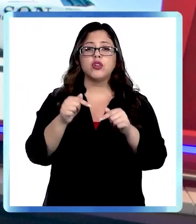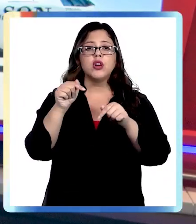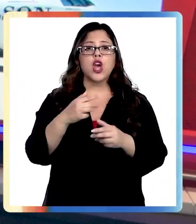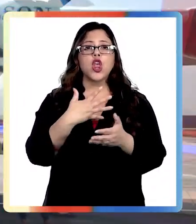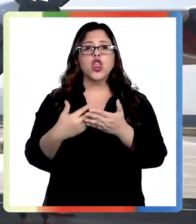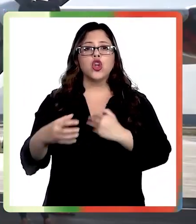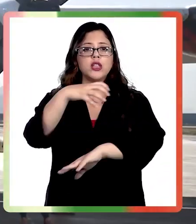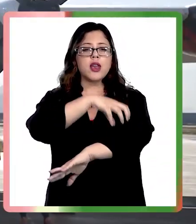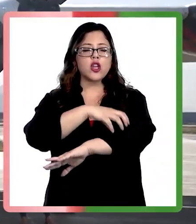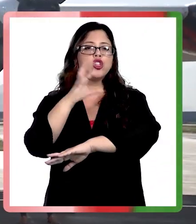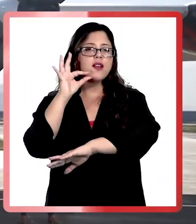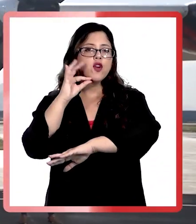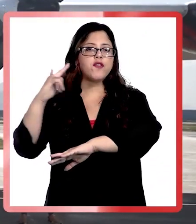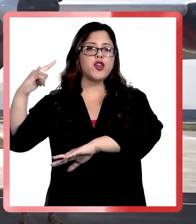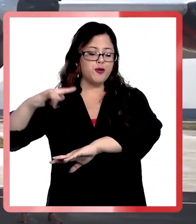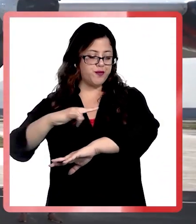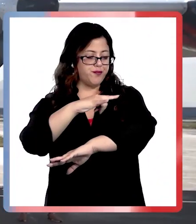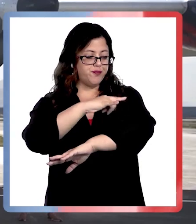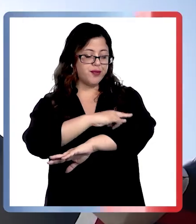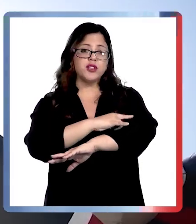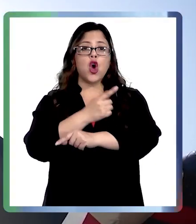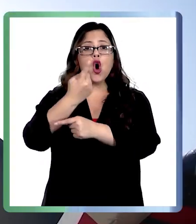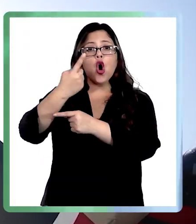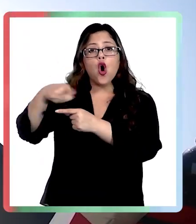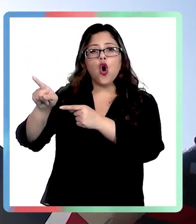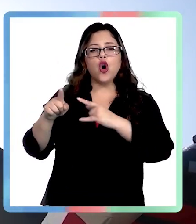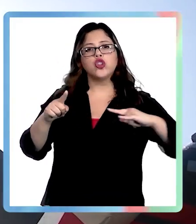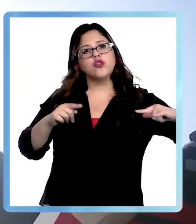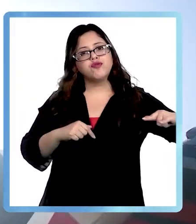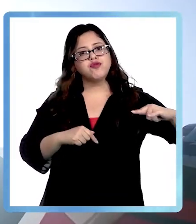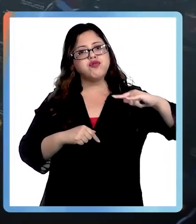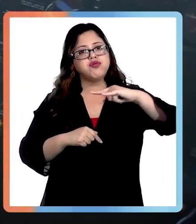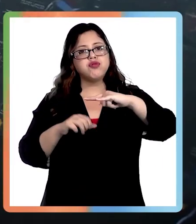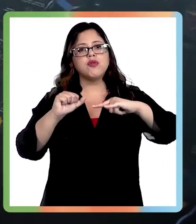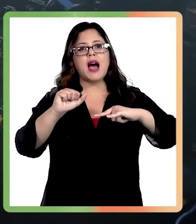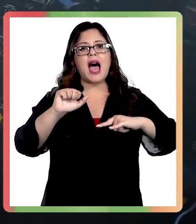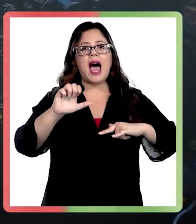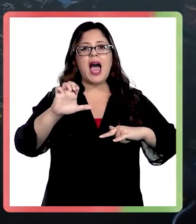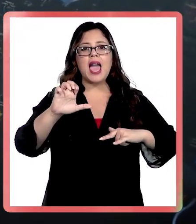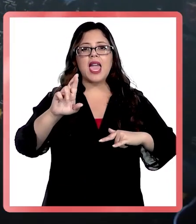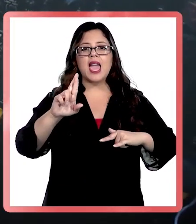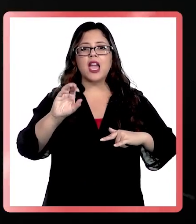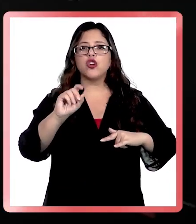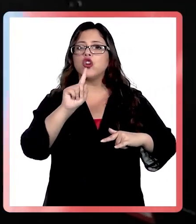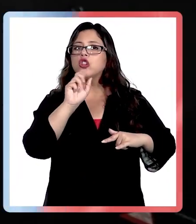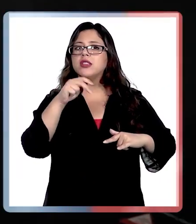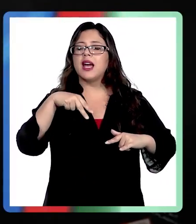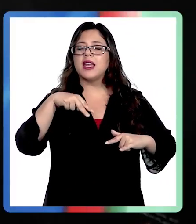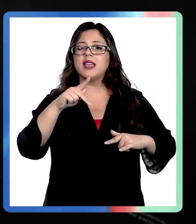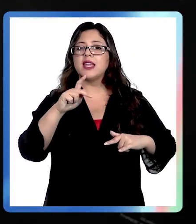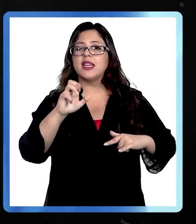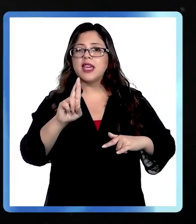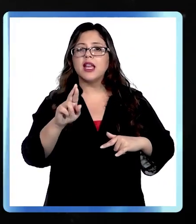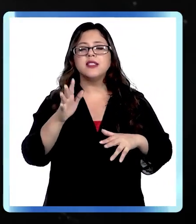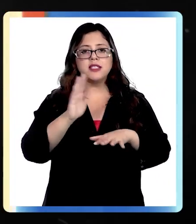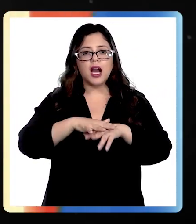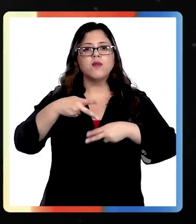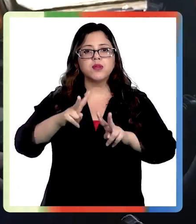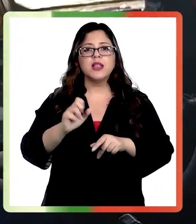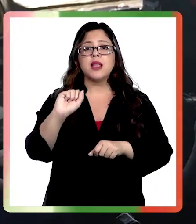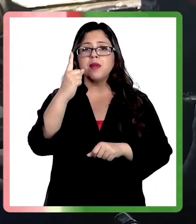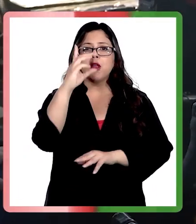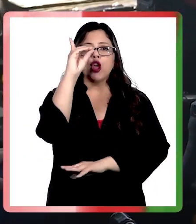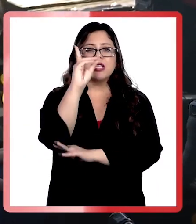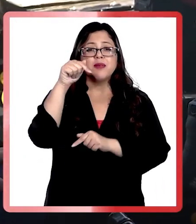Bío Bío. La otra aeronave de gran capacidad es el Aerotanker, que ya está disponible desde el 1 de diciembre. Esta temporada de